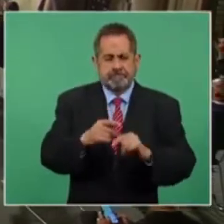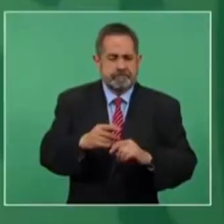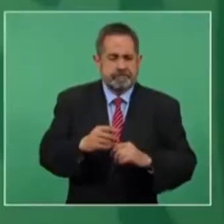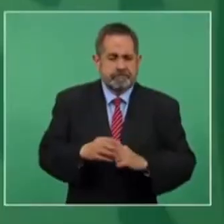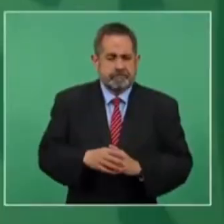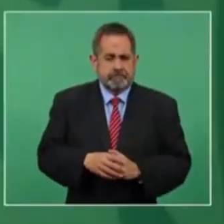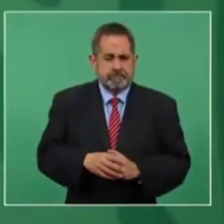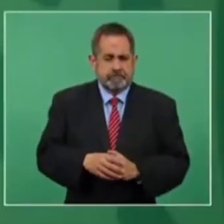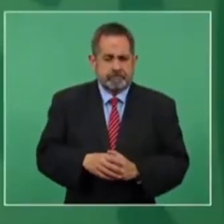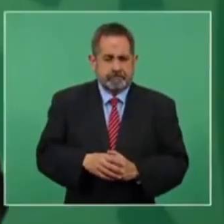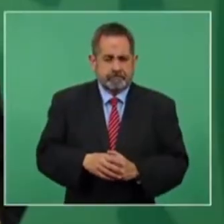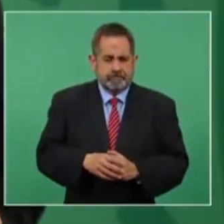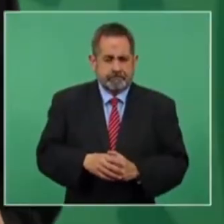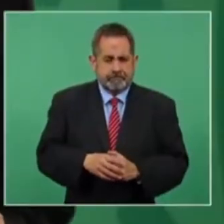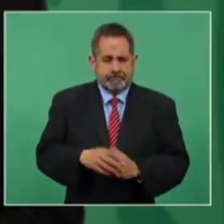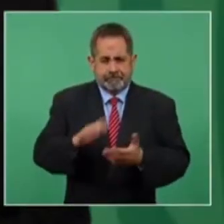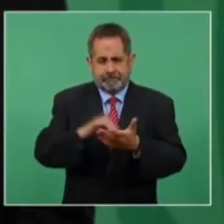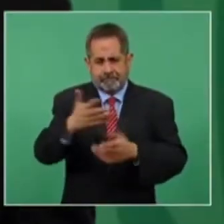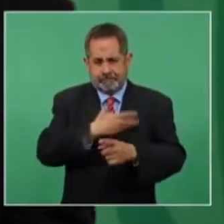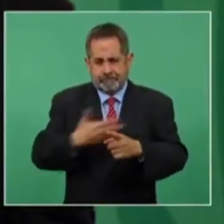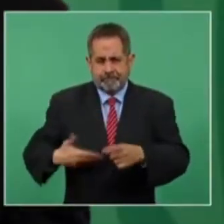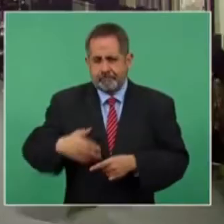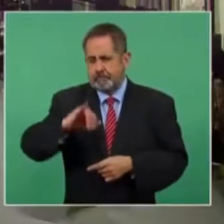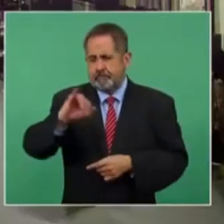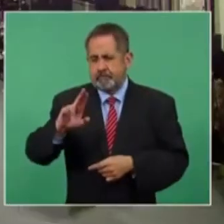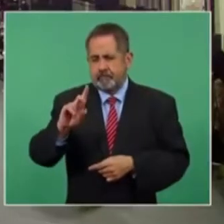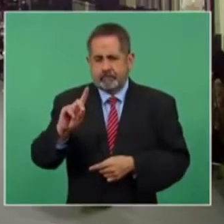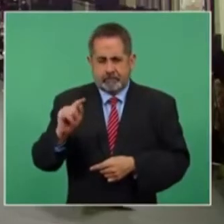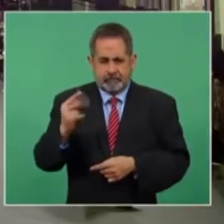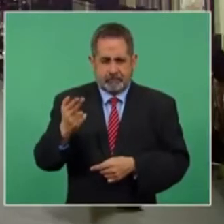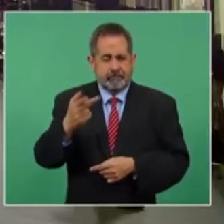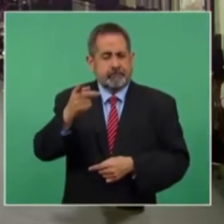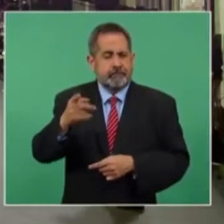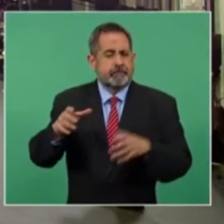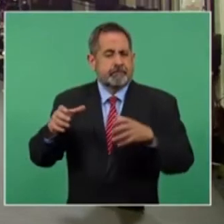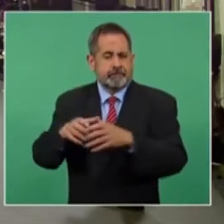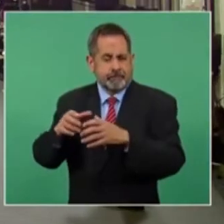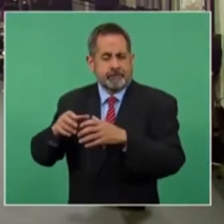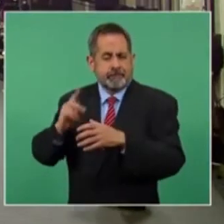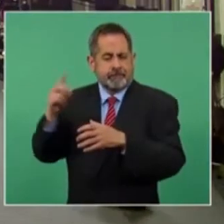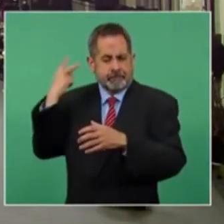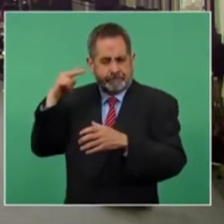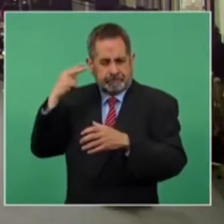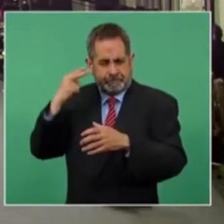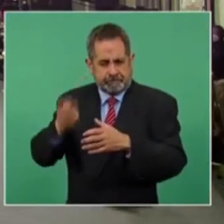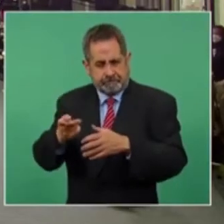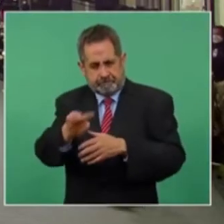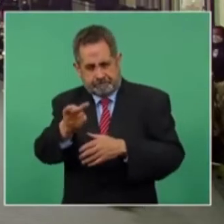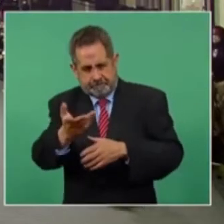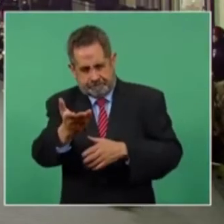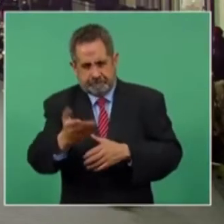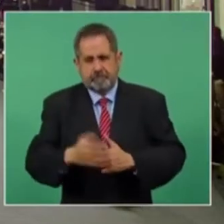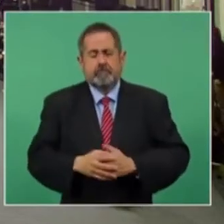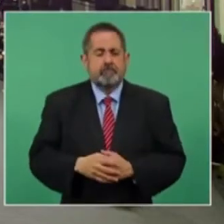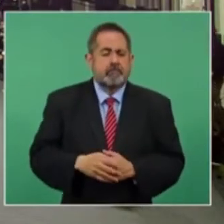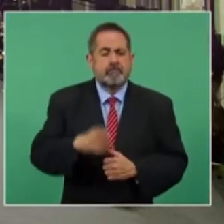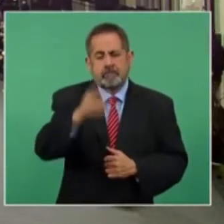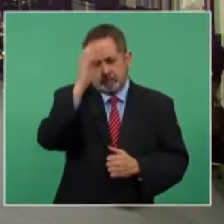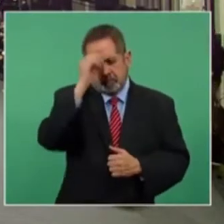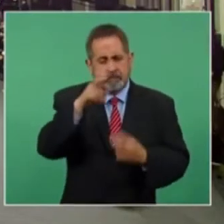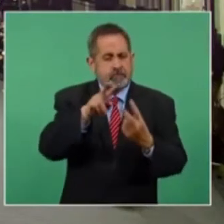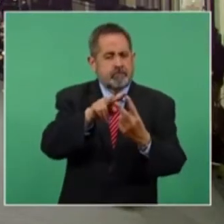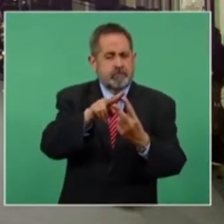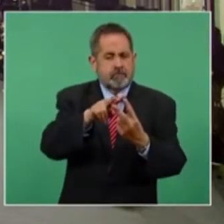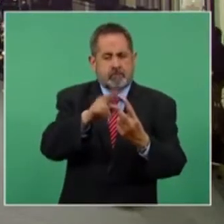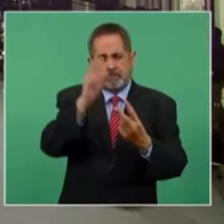Gracias, presidente. Buenos días. Judit Sánchez Reyes, corresponsal de Imagen del Golfo de Veracruz. Presidente, preguntarle su postura ante dos temas.